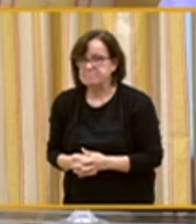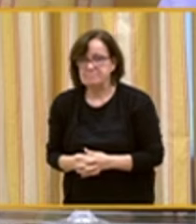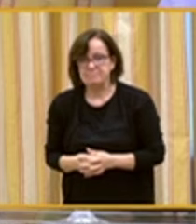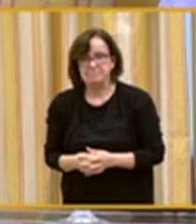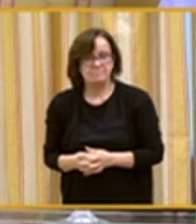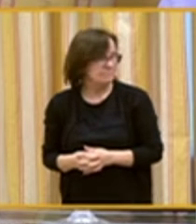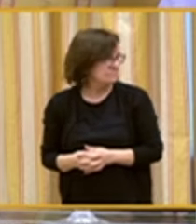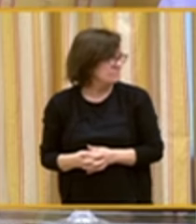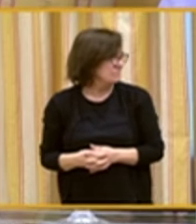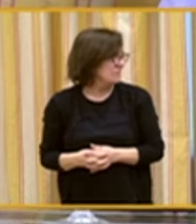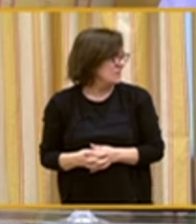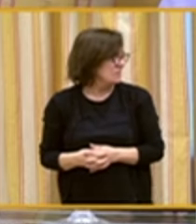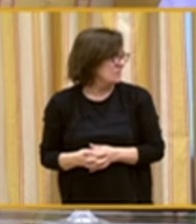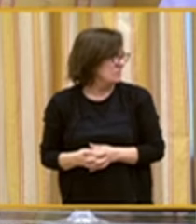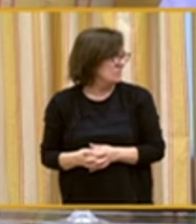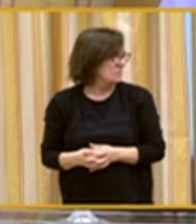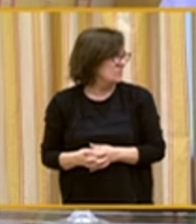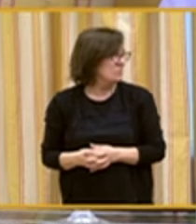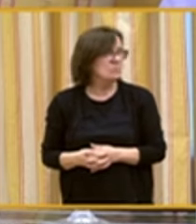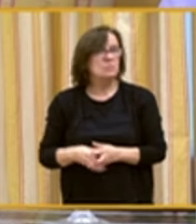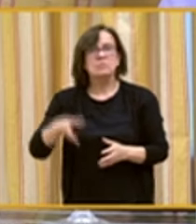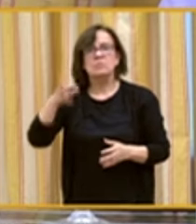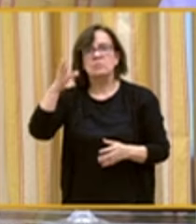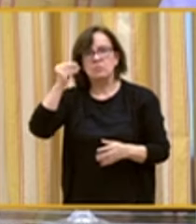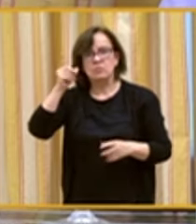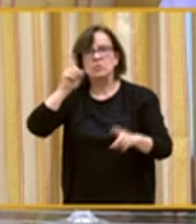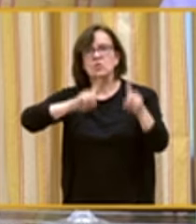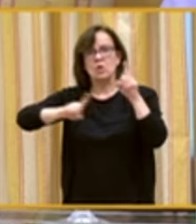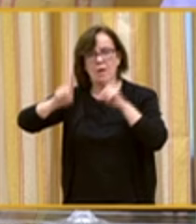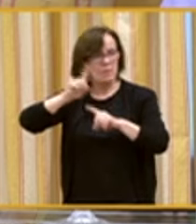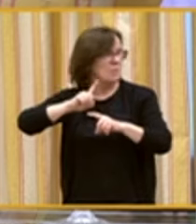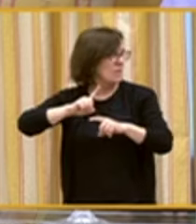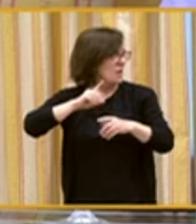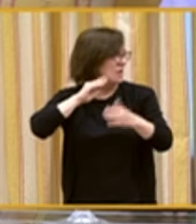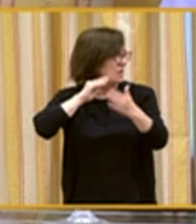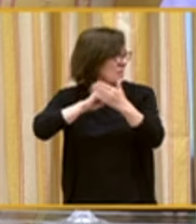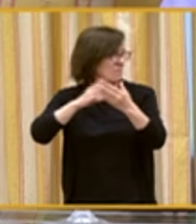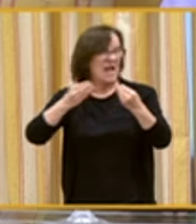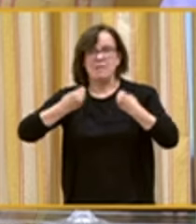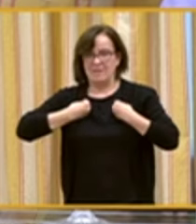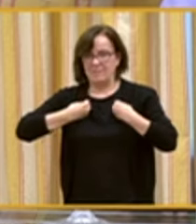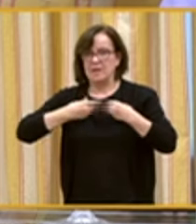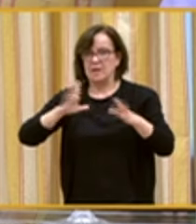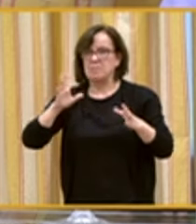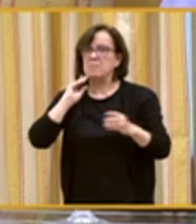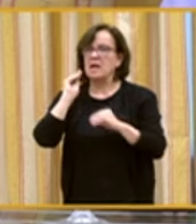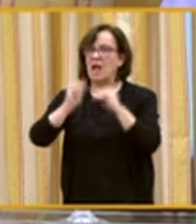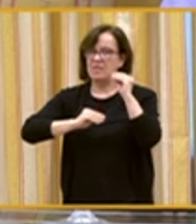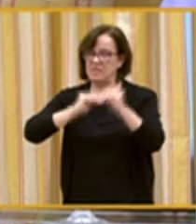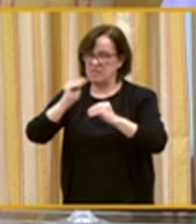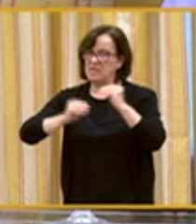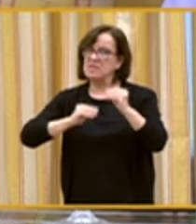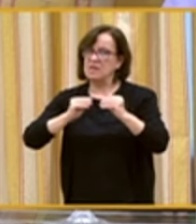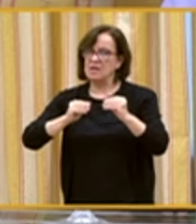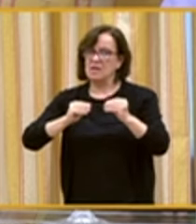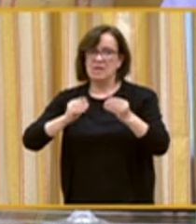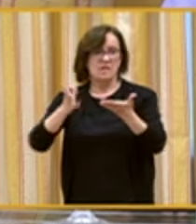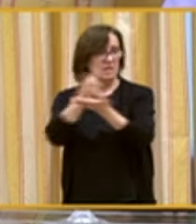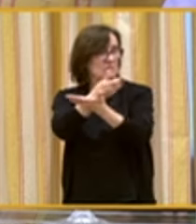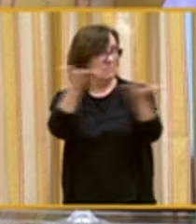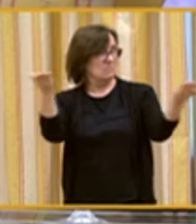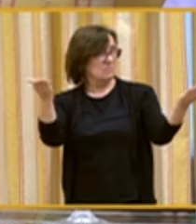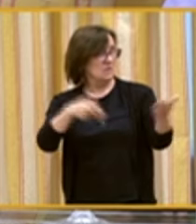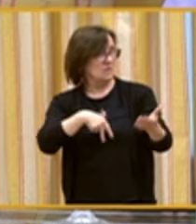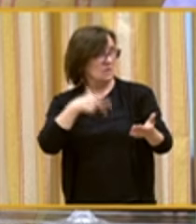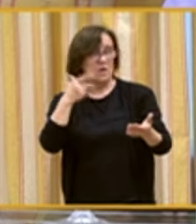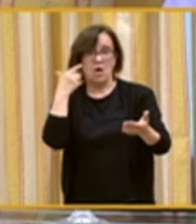Tenemos muchos más problemas y dificultades para vivir, para hacerlo lo que hace todo el mundo,